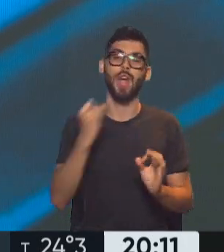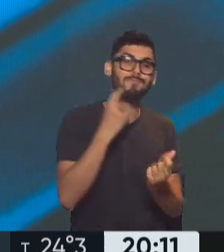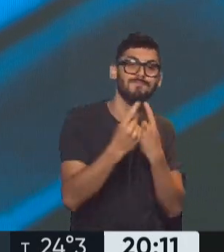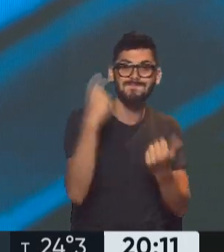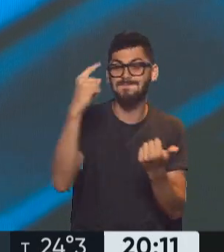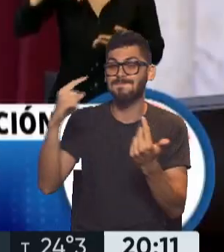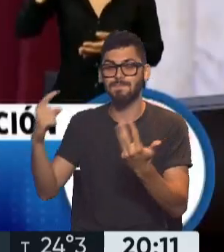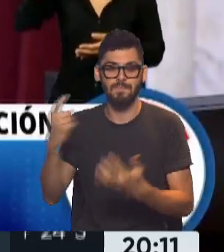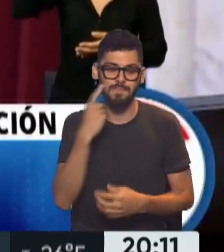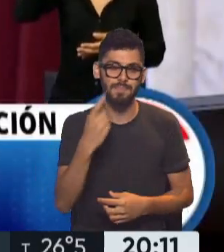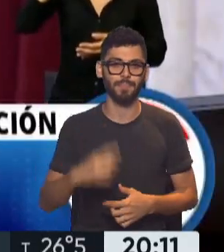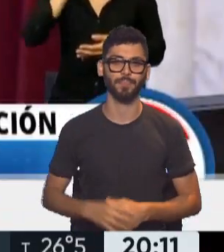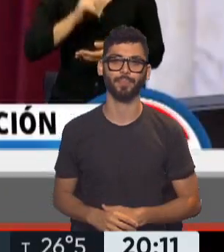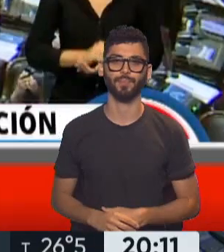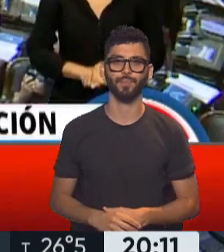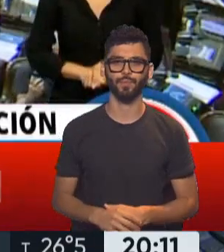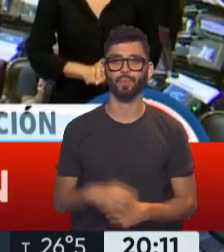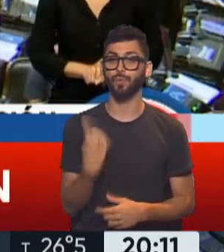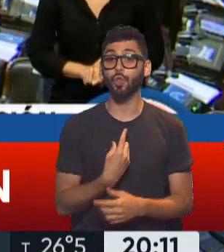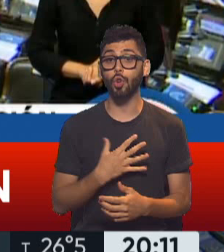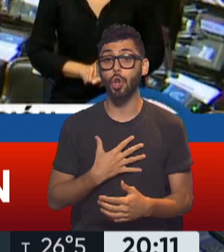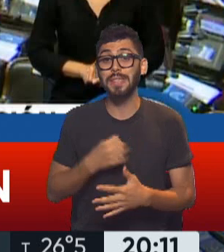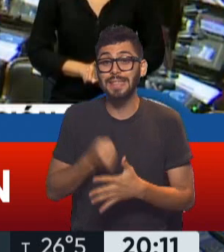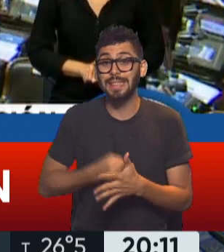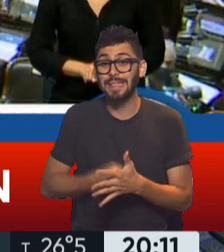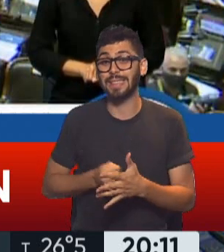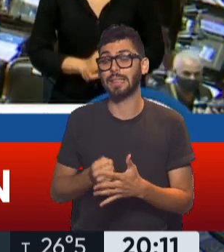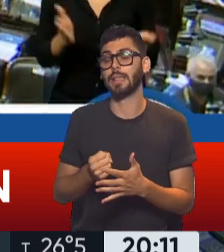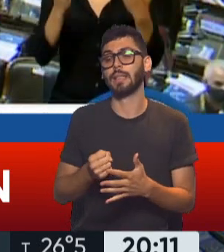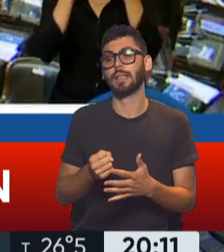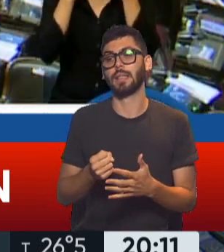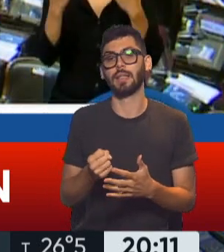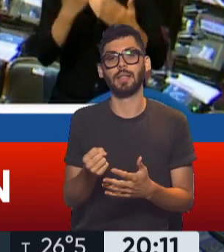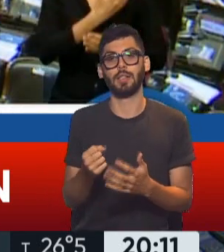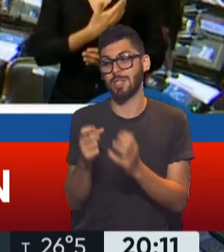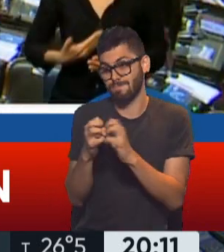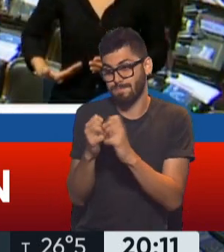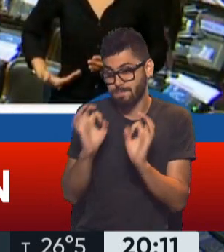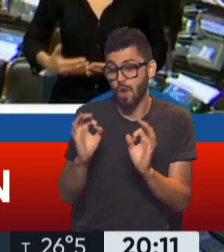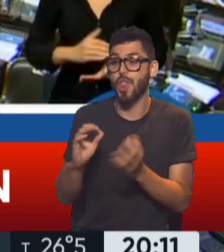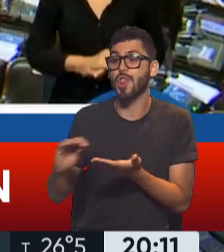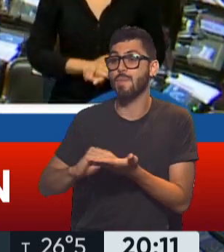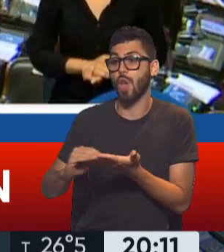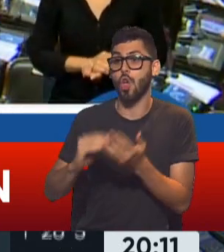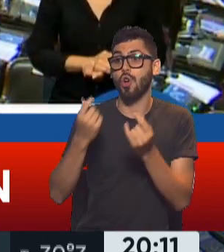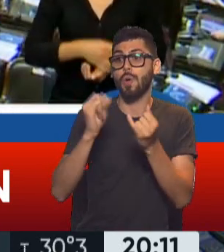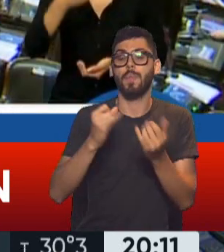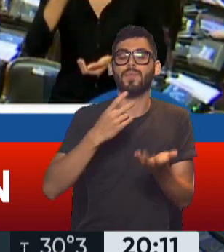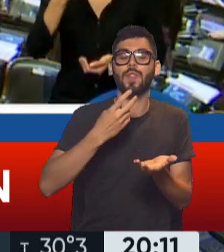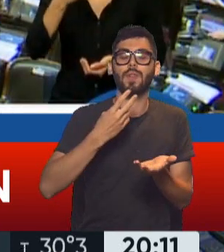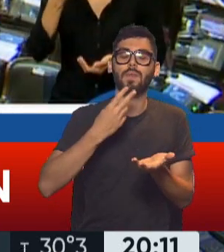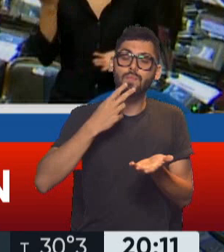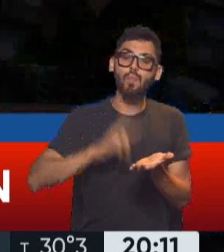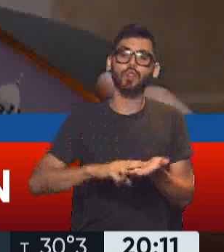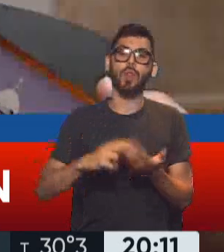aristas. Escucha. Hemos tratado la media sanción que vino de diputados respecto a la suba del mínimo no imponible de